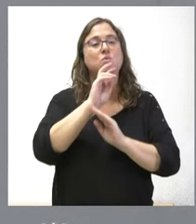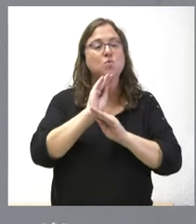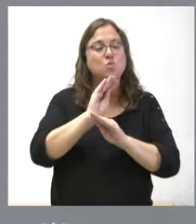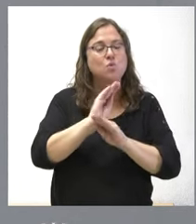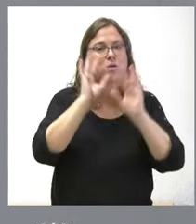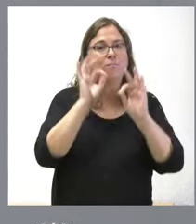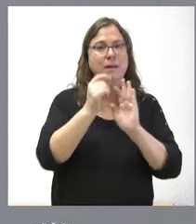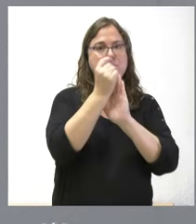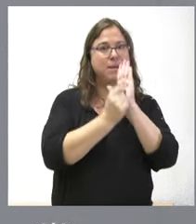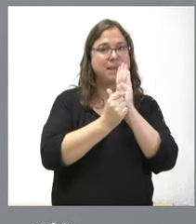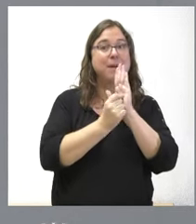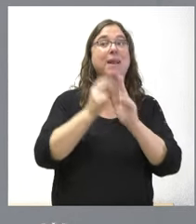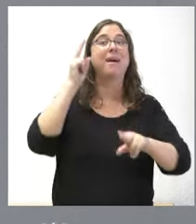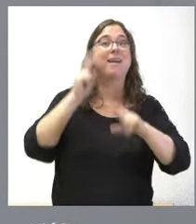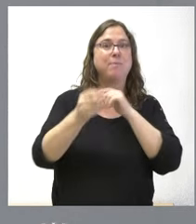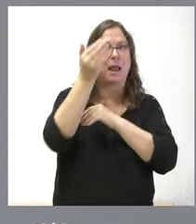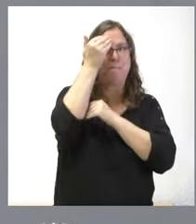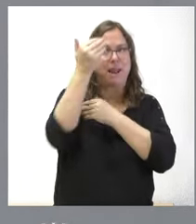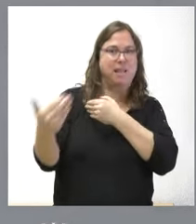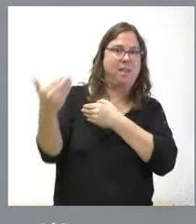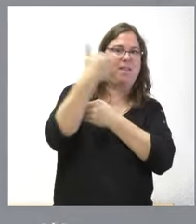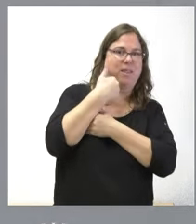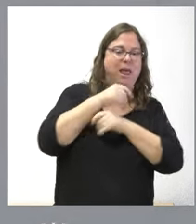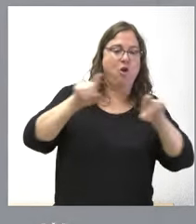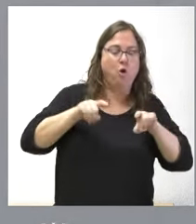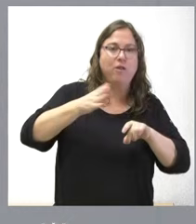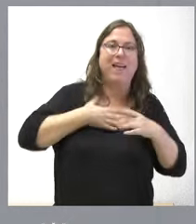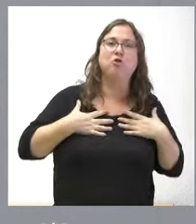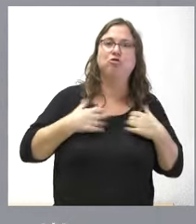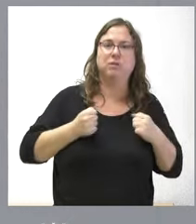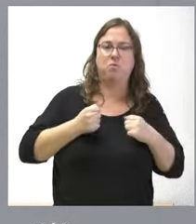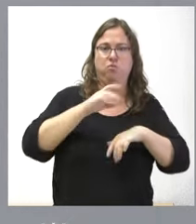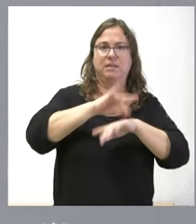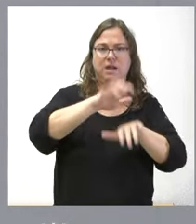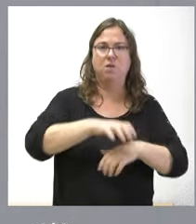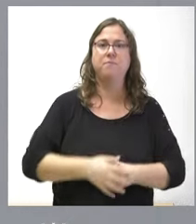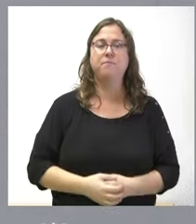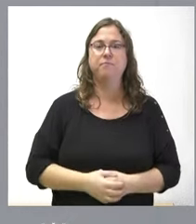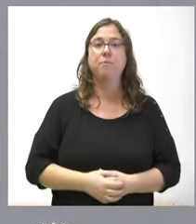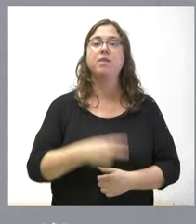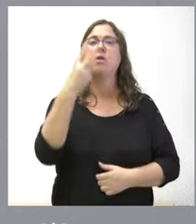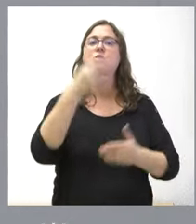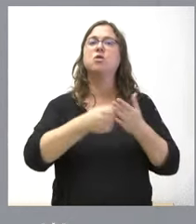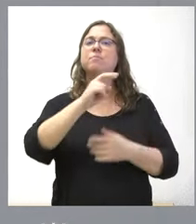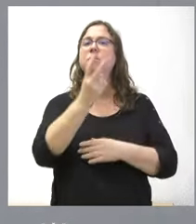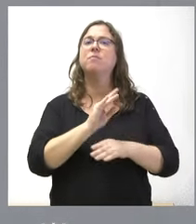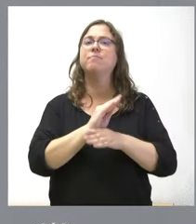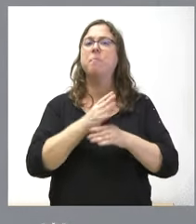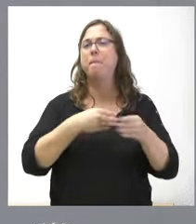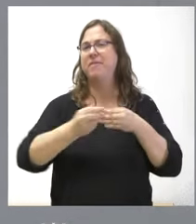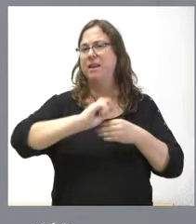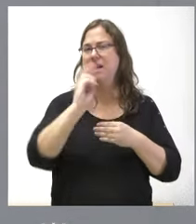medidas para evitar ciberataques en los equipos informáticos de carácter sanitario. Dos millones de euros para el suministro de material,